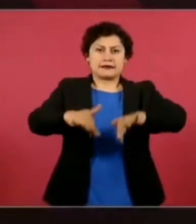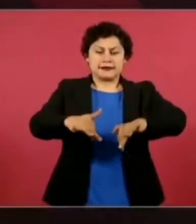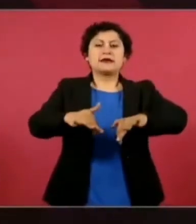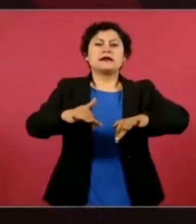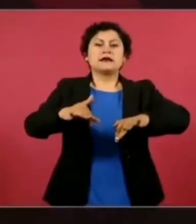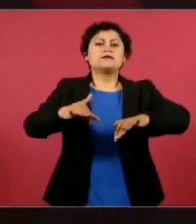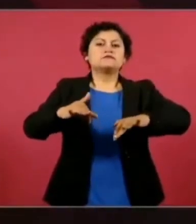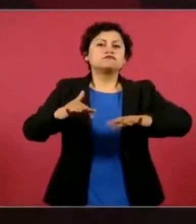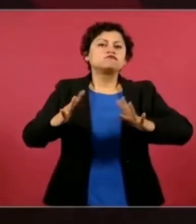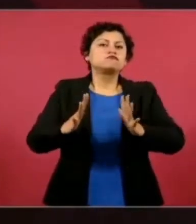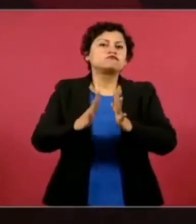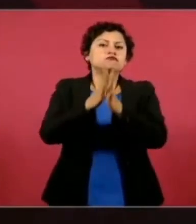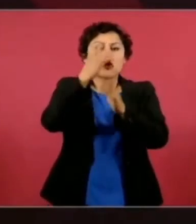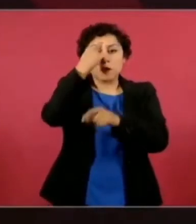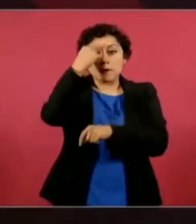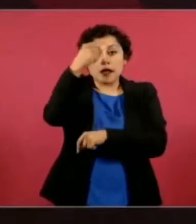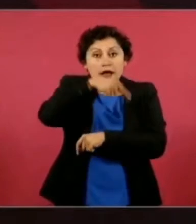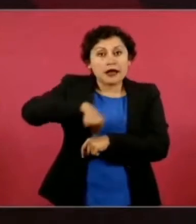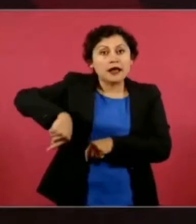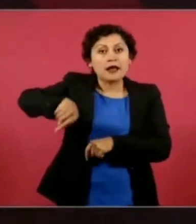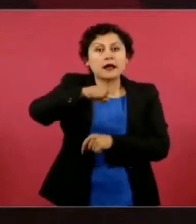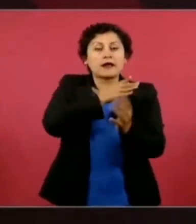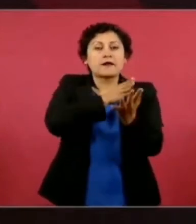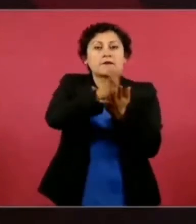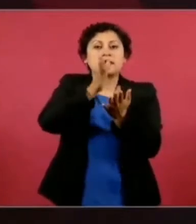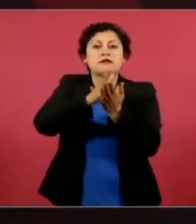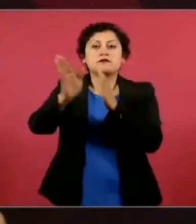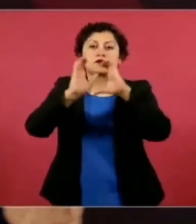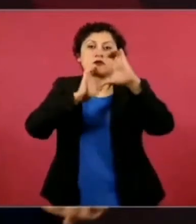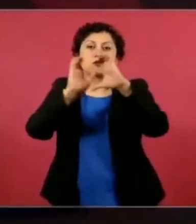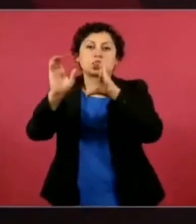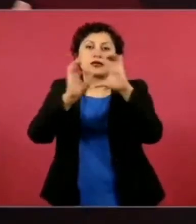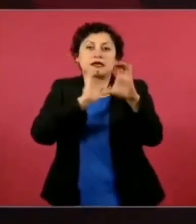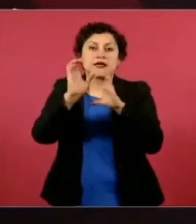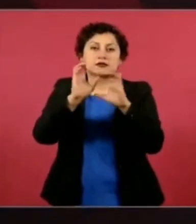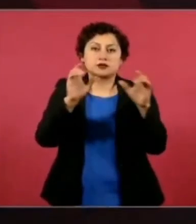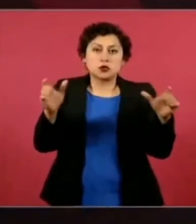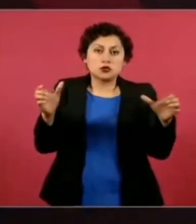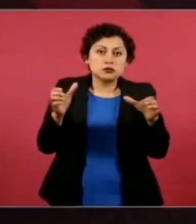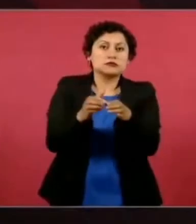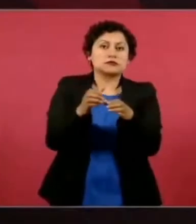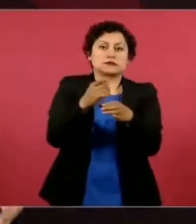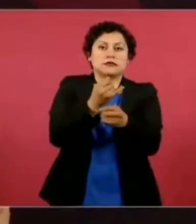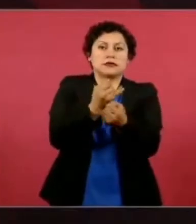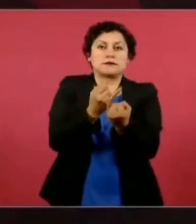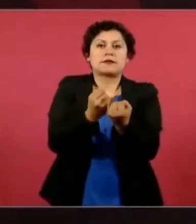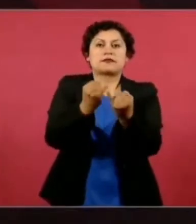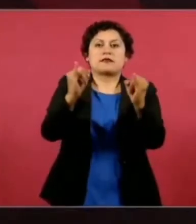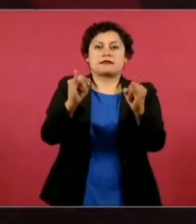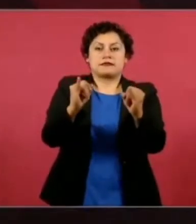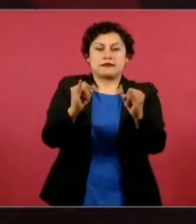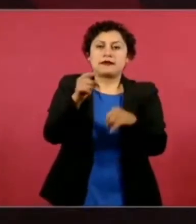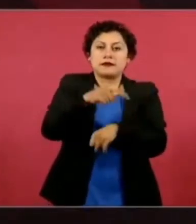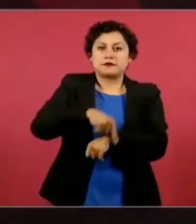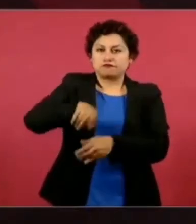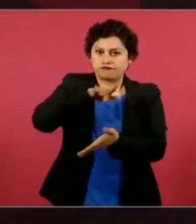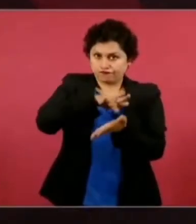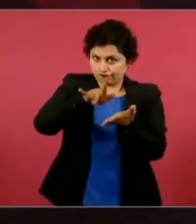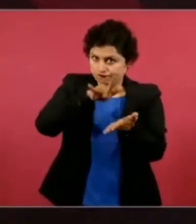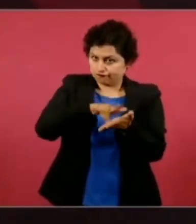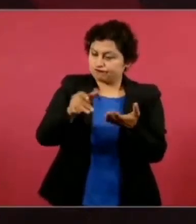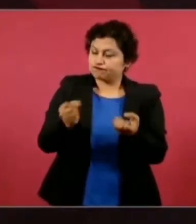a los medios independientes, alternativos, va a ayudar mucho,